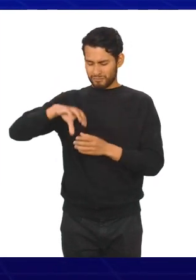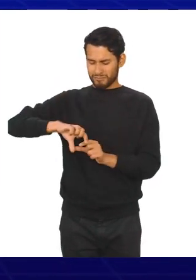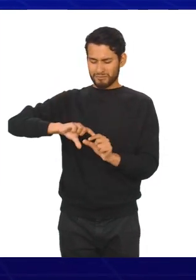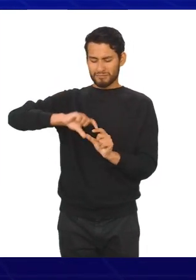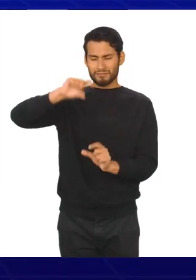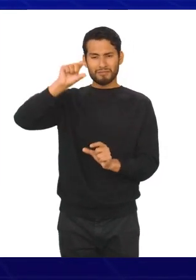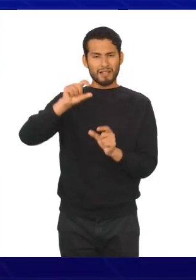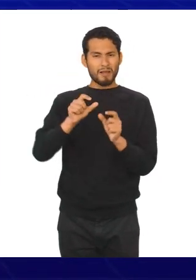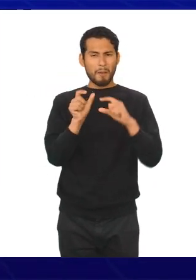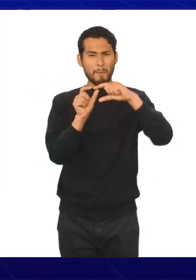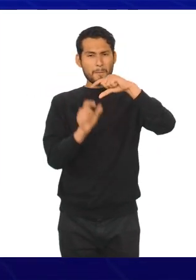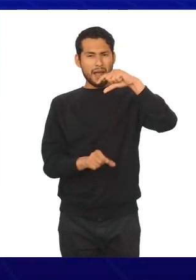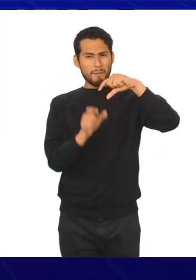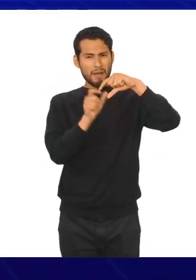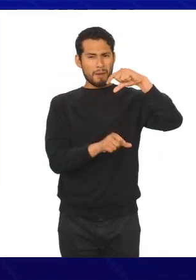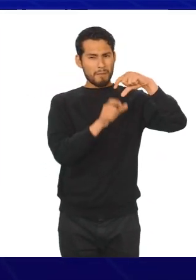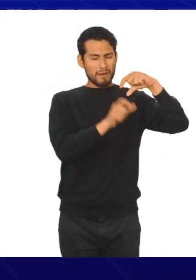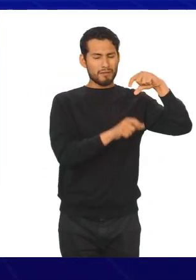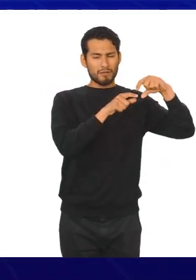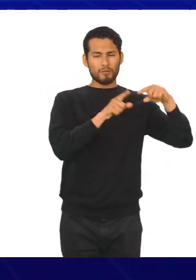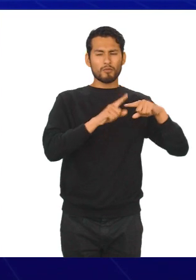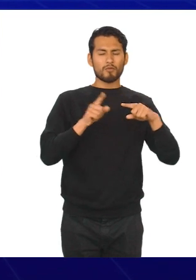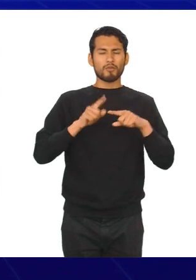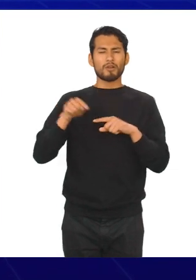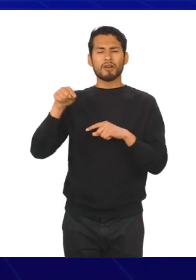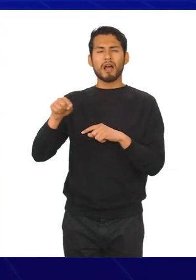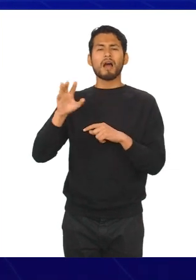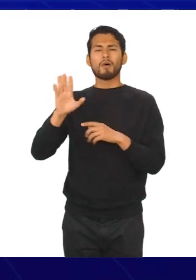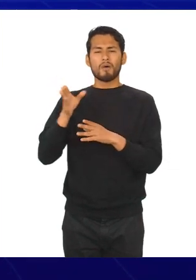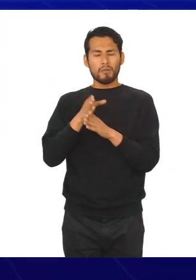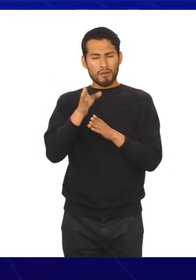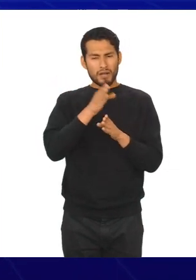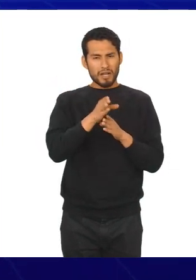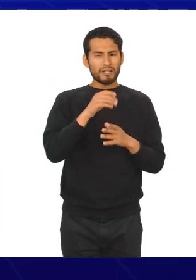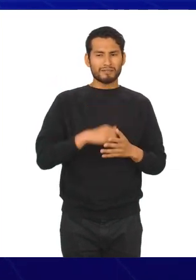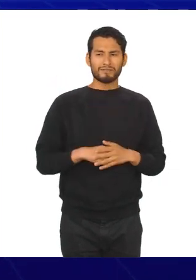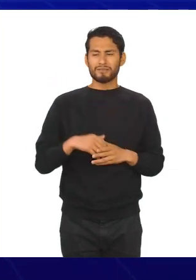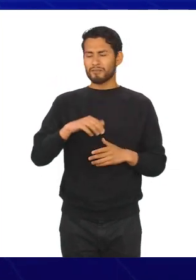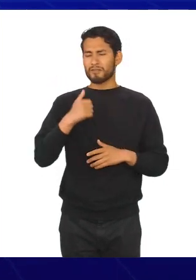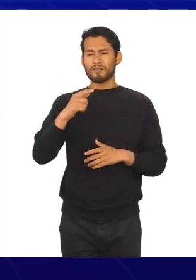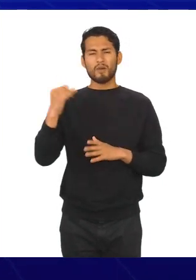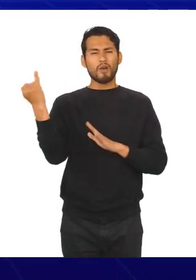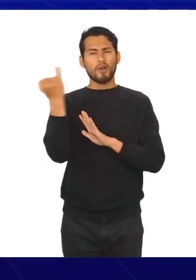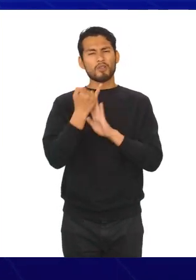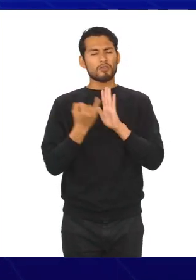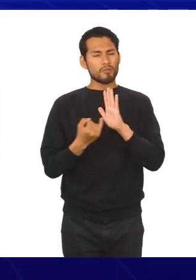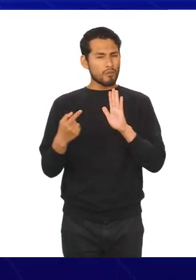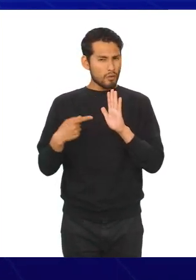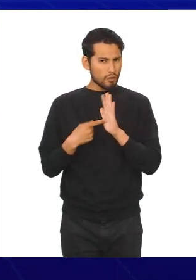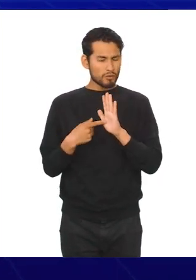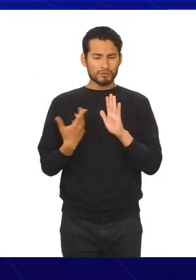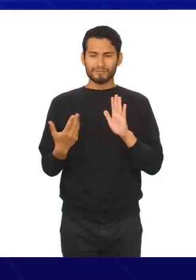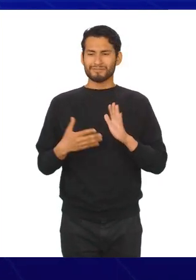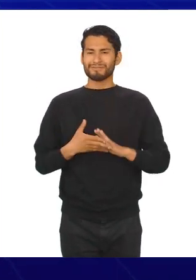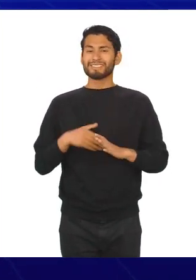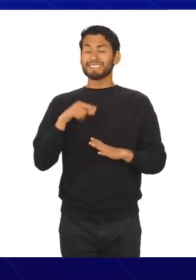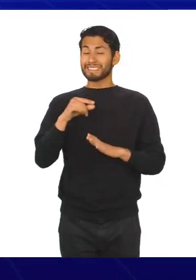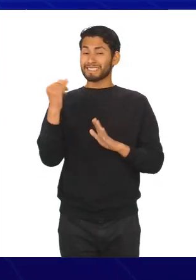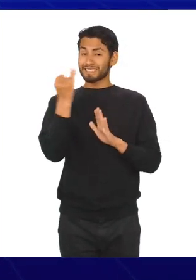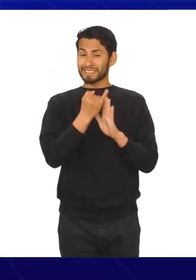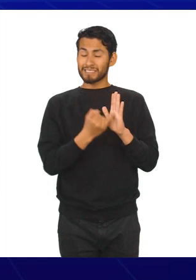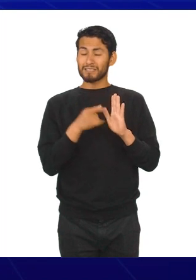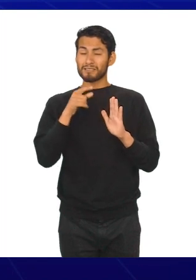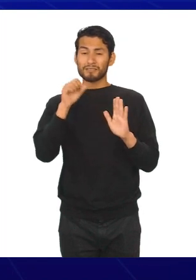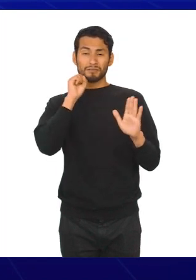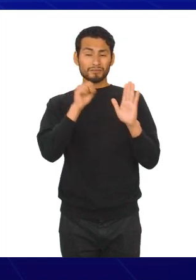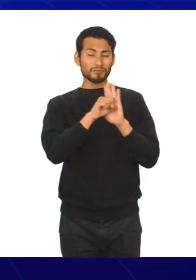longitud proporcional a la frecuencia de cada categoría o valor. Continuamos con el gráfico de dibujos. Cada uno de los